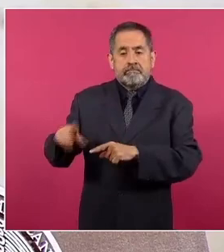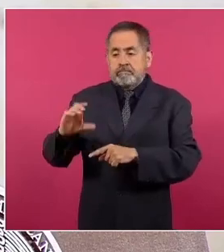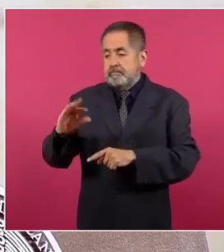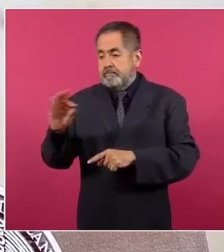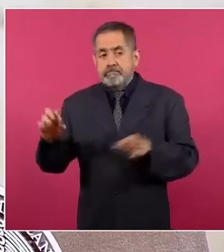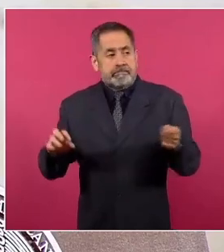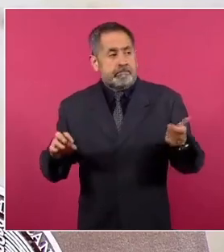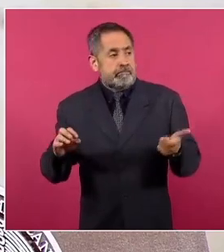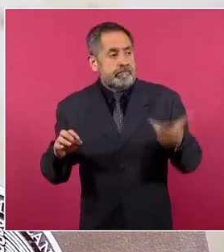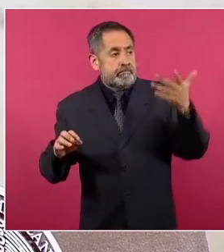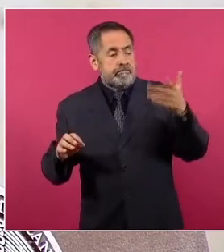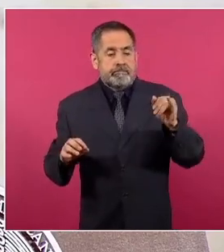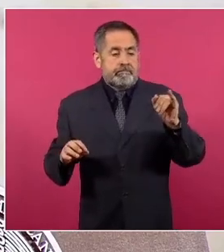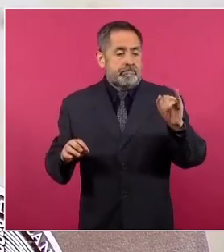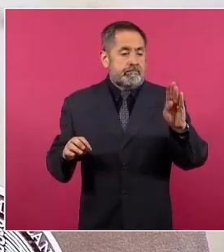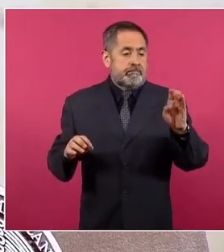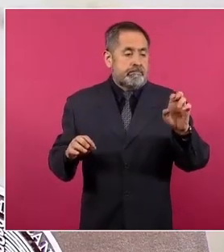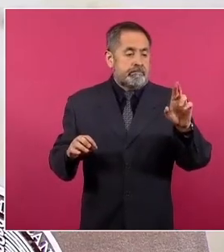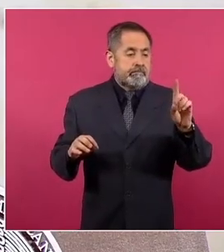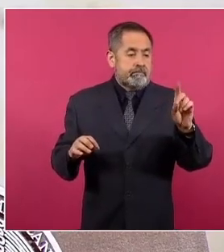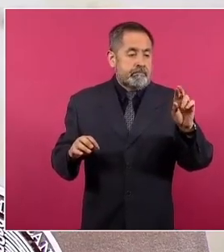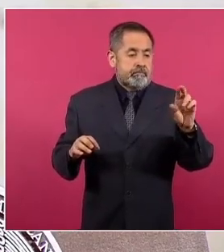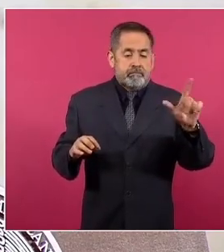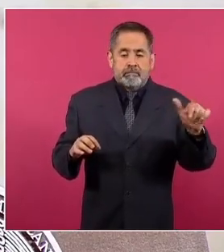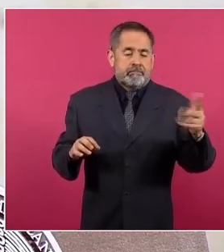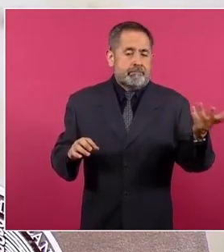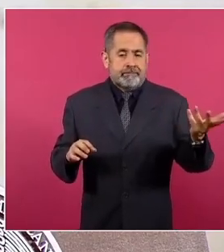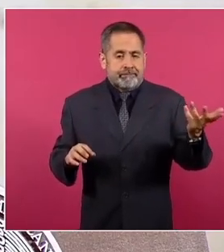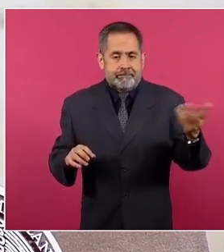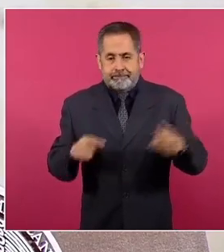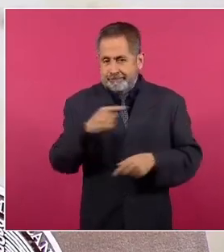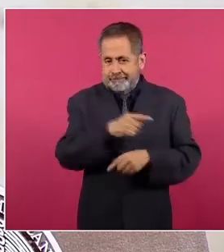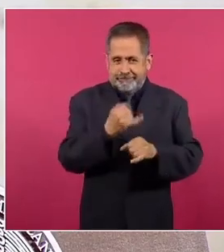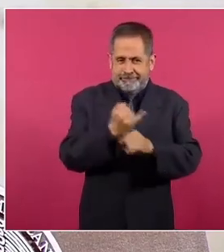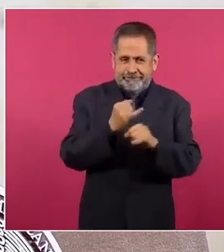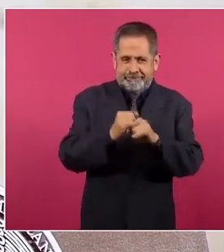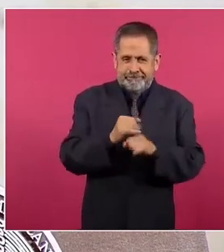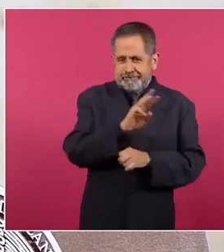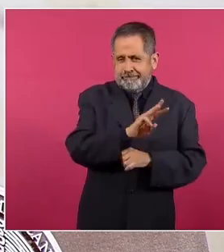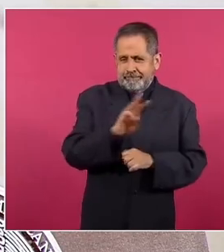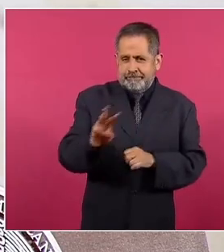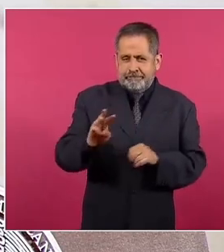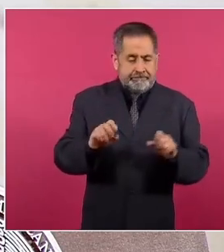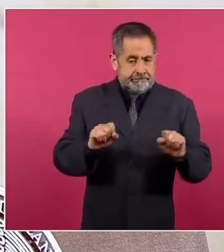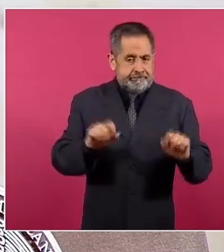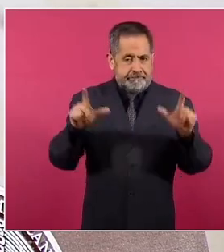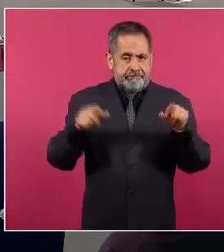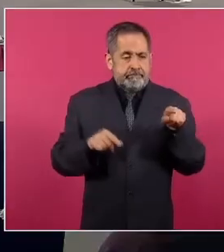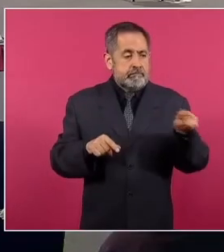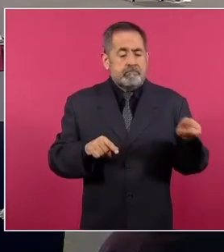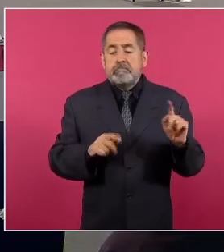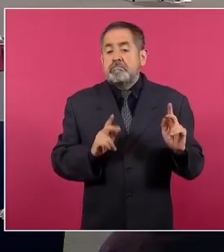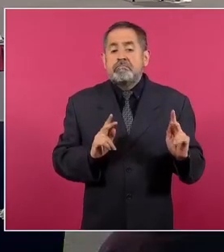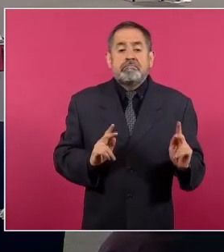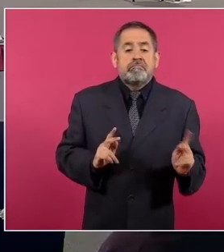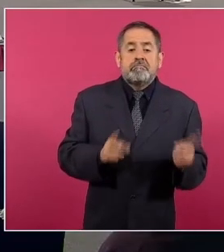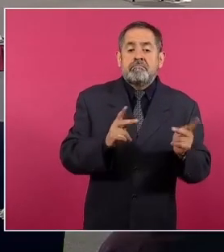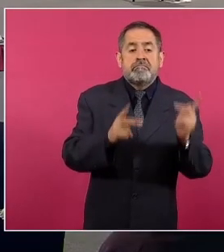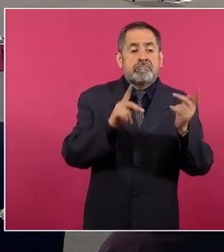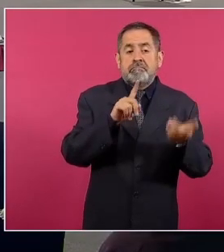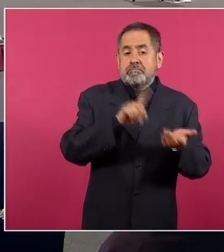Iberdrola Enertec, al igual que en su plataforma Planta Dulces Nombres, había vendido de manera